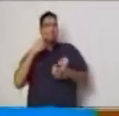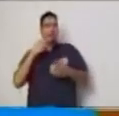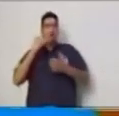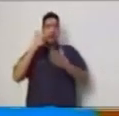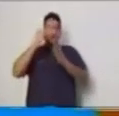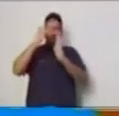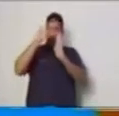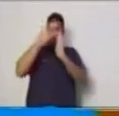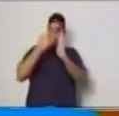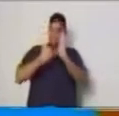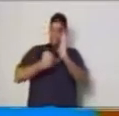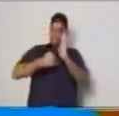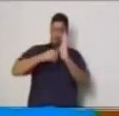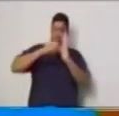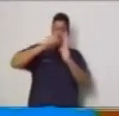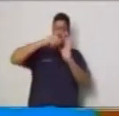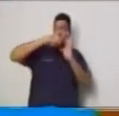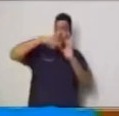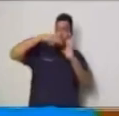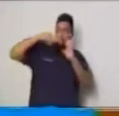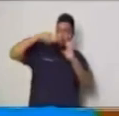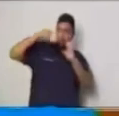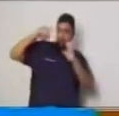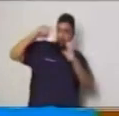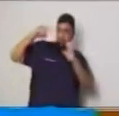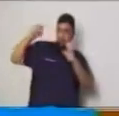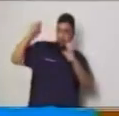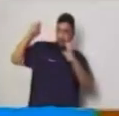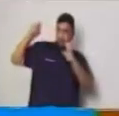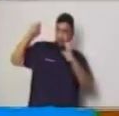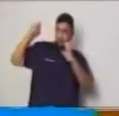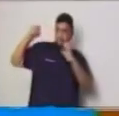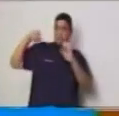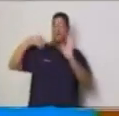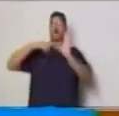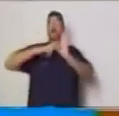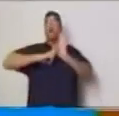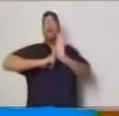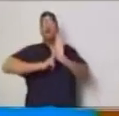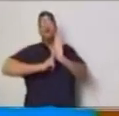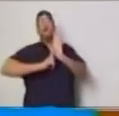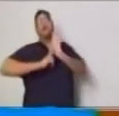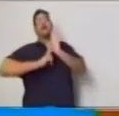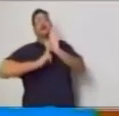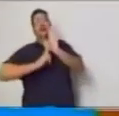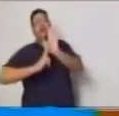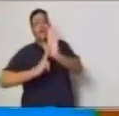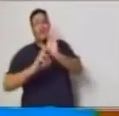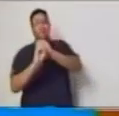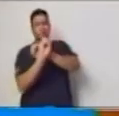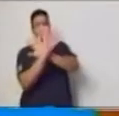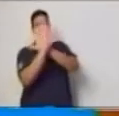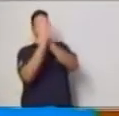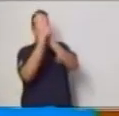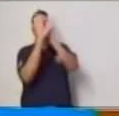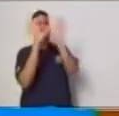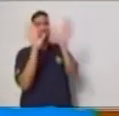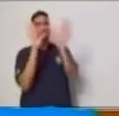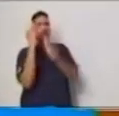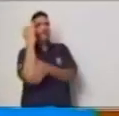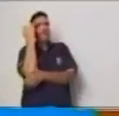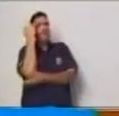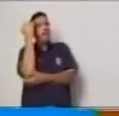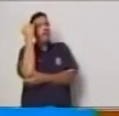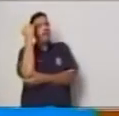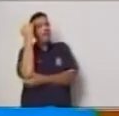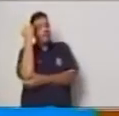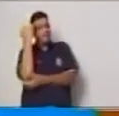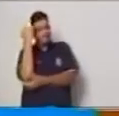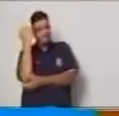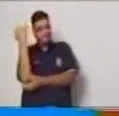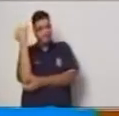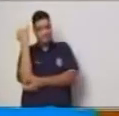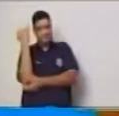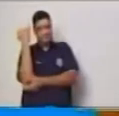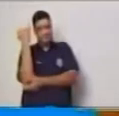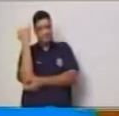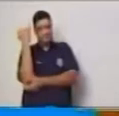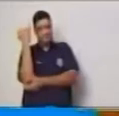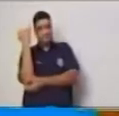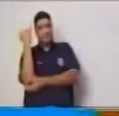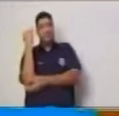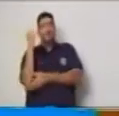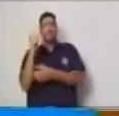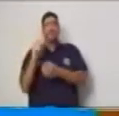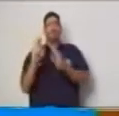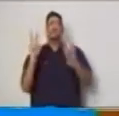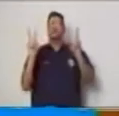que acabamos de realizar representa claramente la posición de la variable